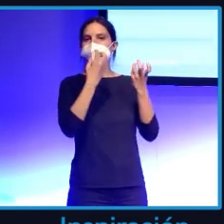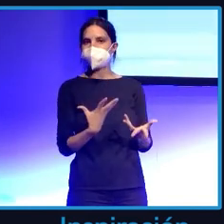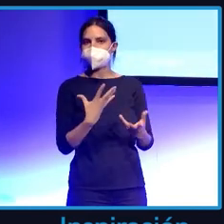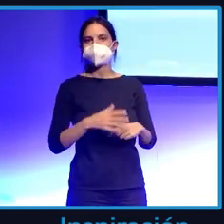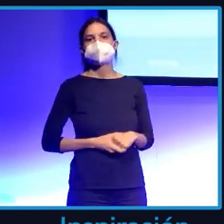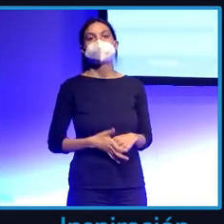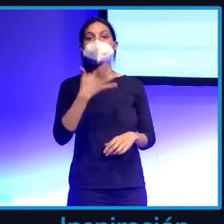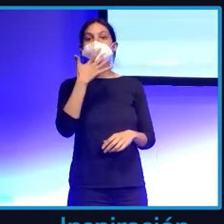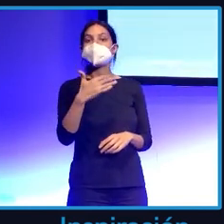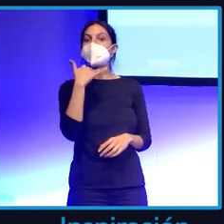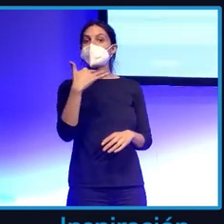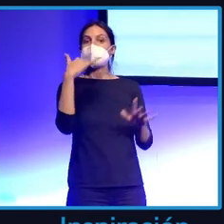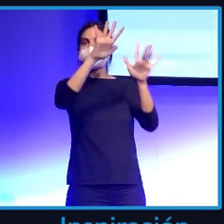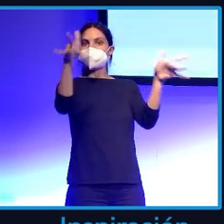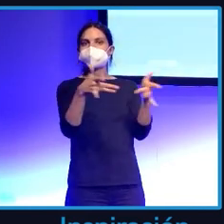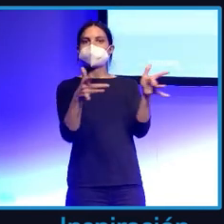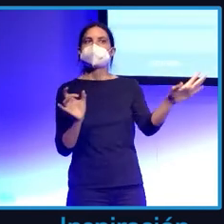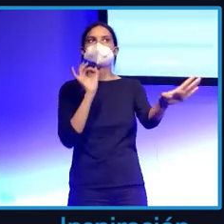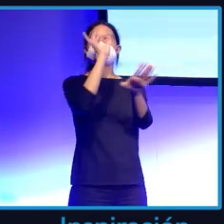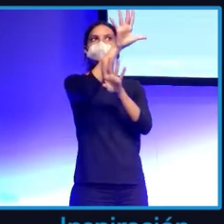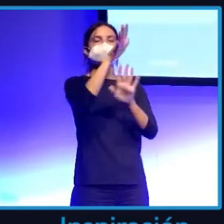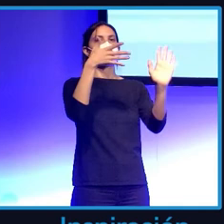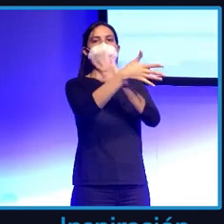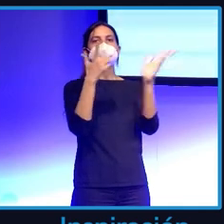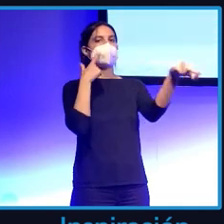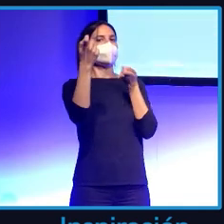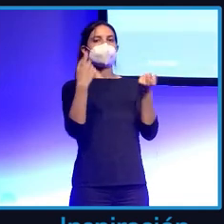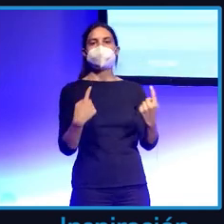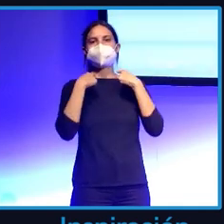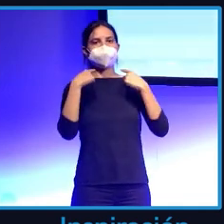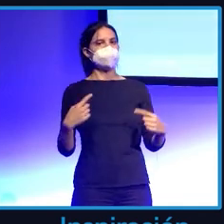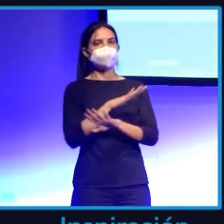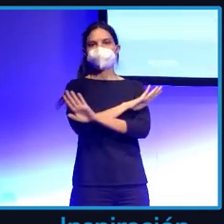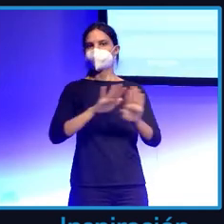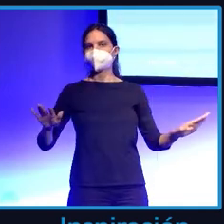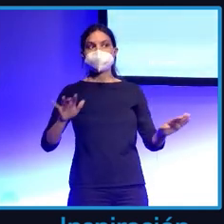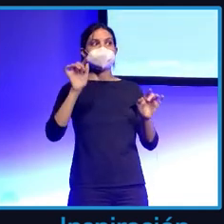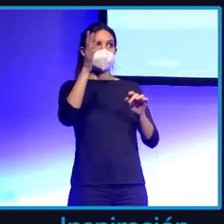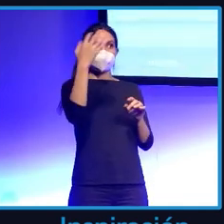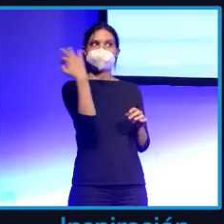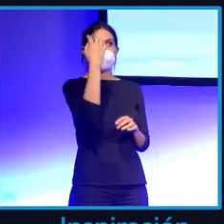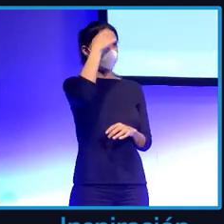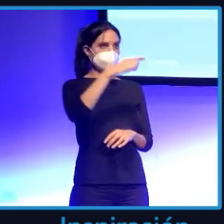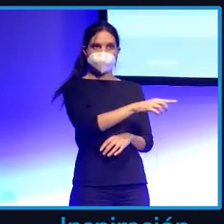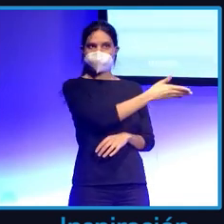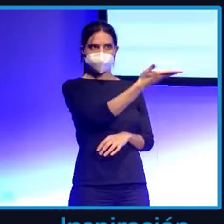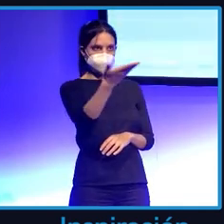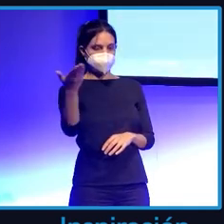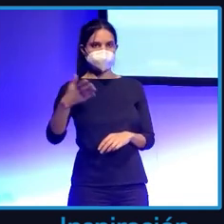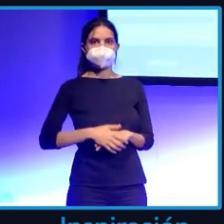subimos algo a Internet perdemos el control. Esto es algo que quiero que sepáis y que salgáis de mi intervención, que cuando